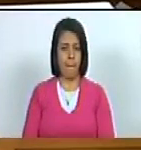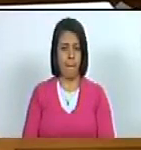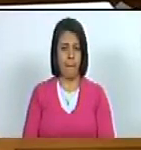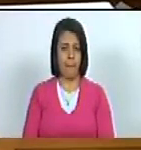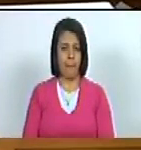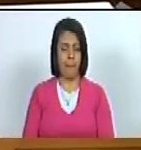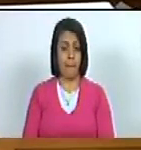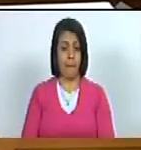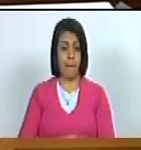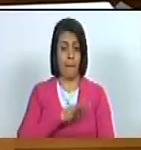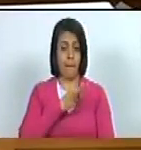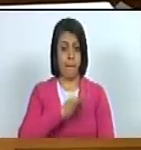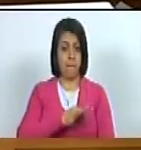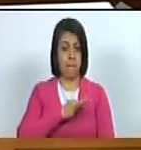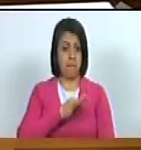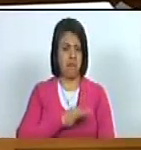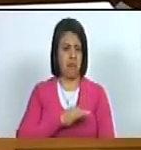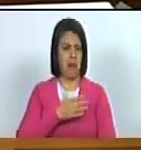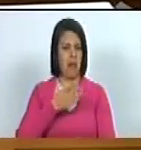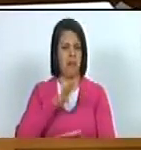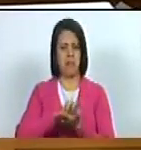ese señor se cree impune